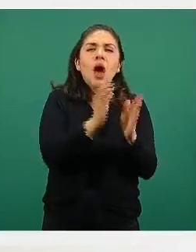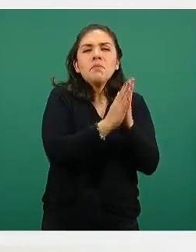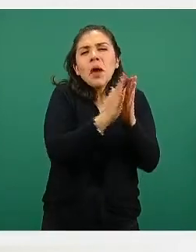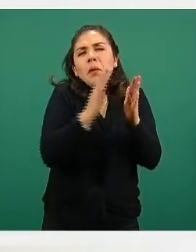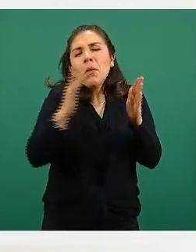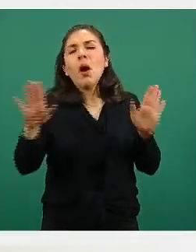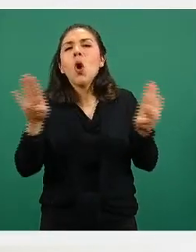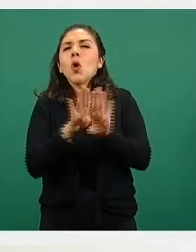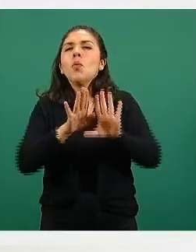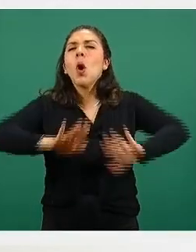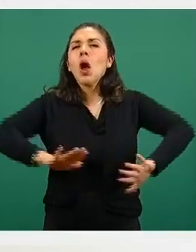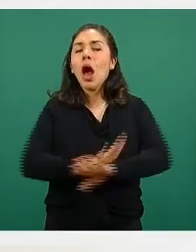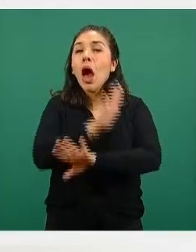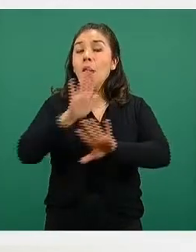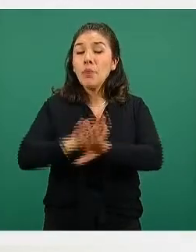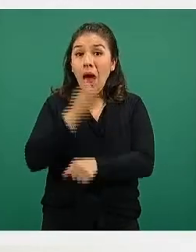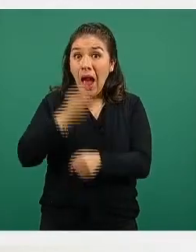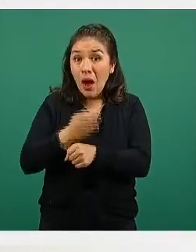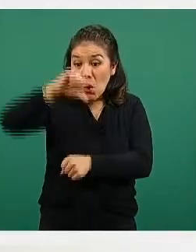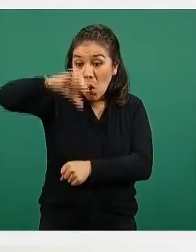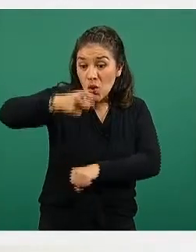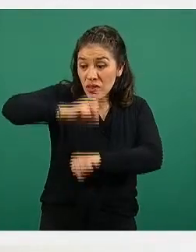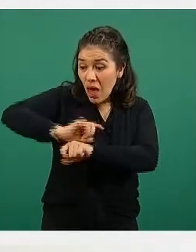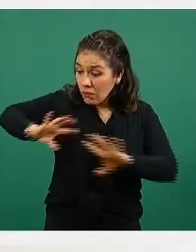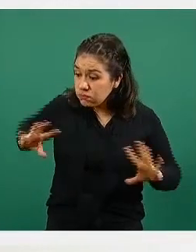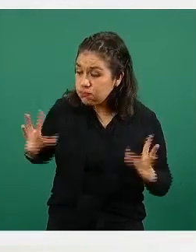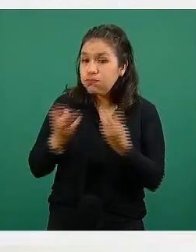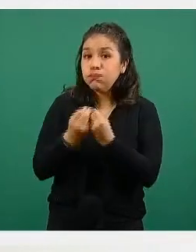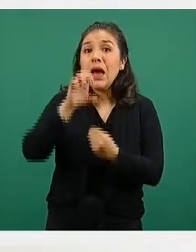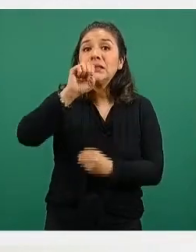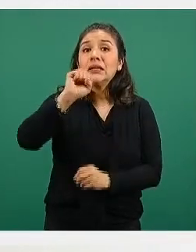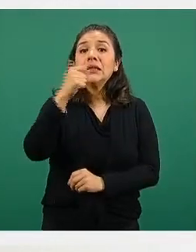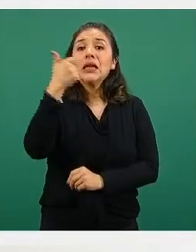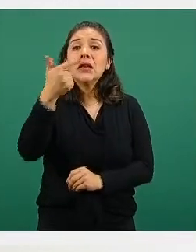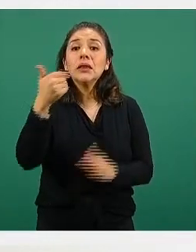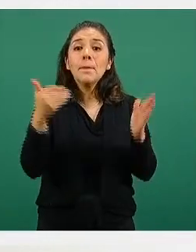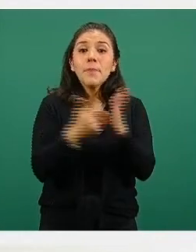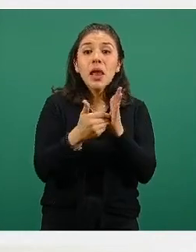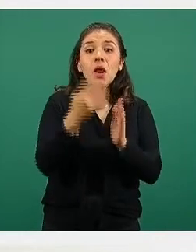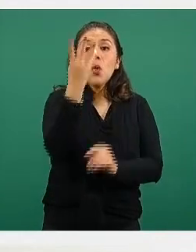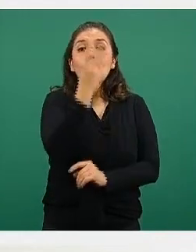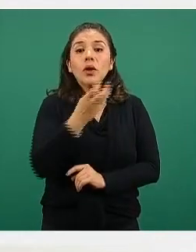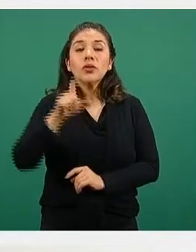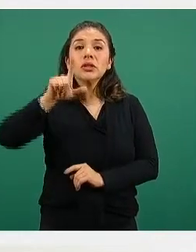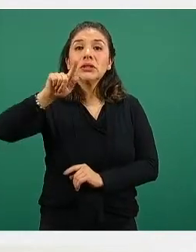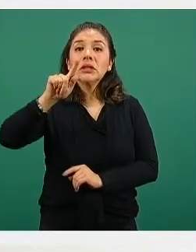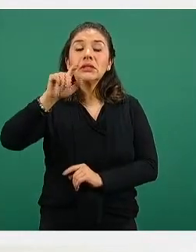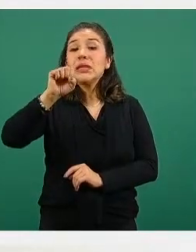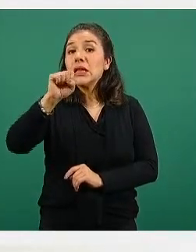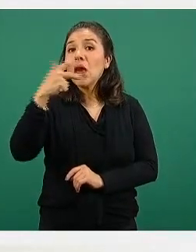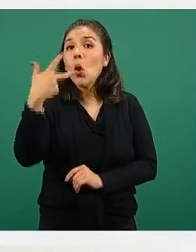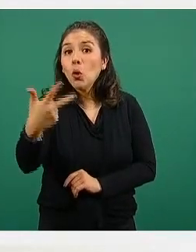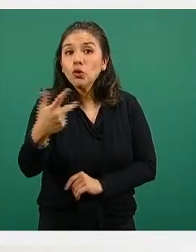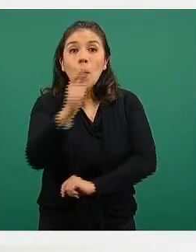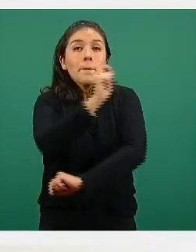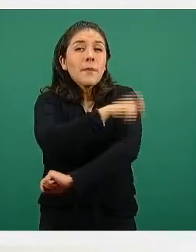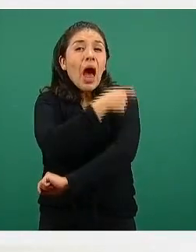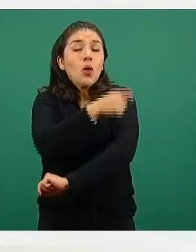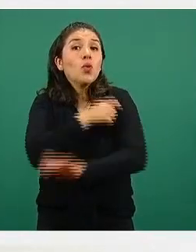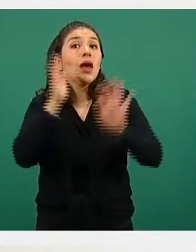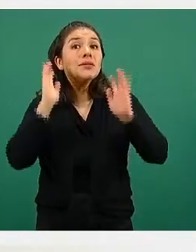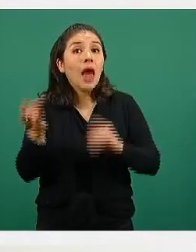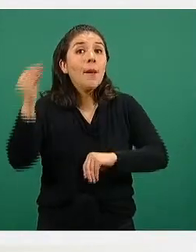acumulando y entonces el gran acumulado para el día de hoy serían 67 mil 468